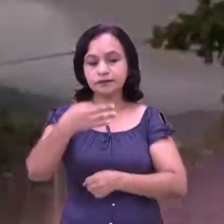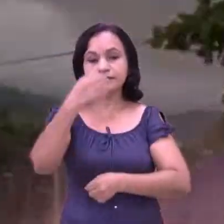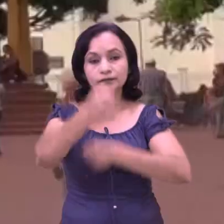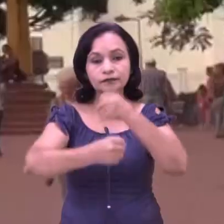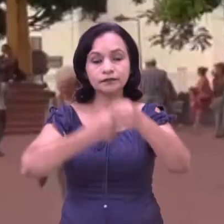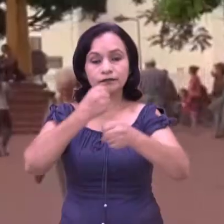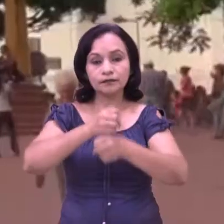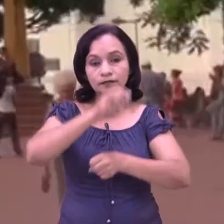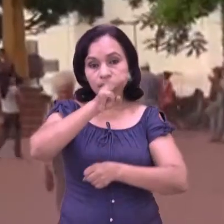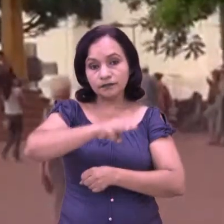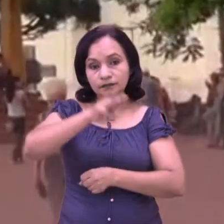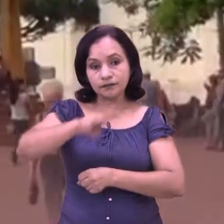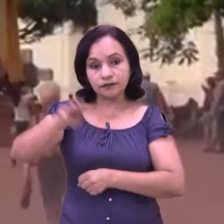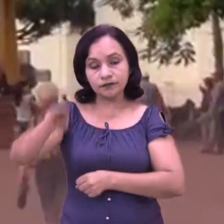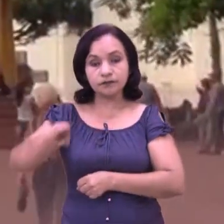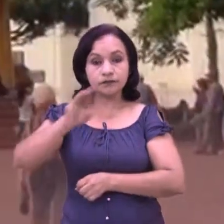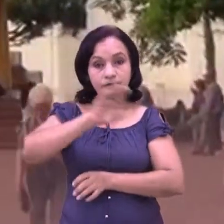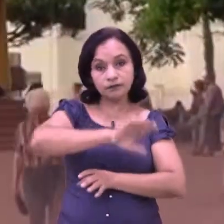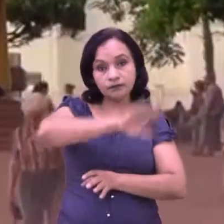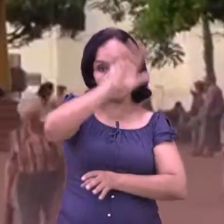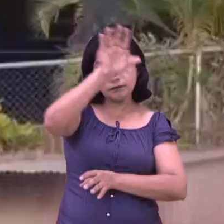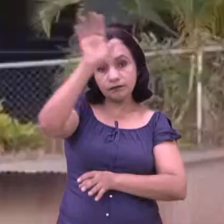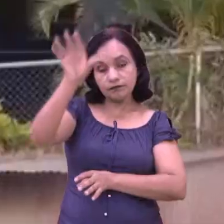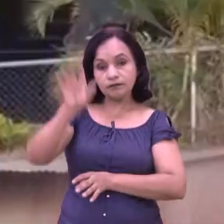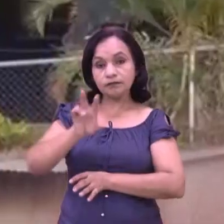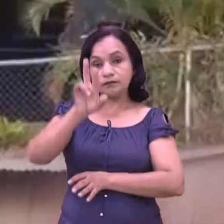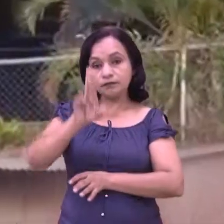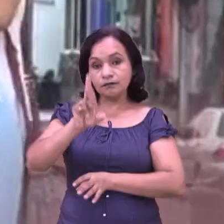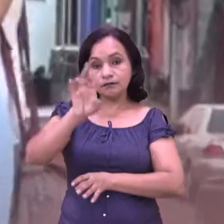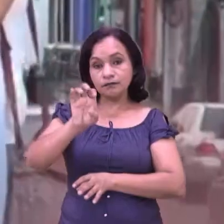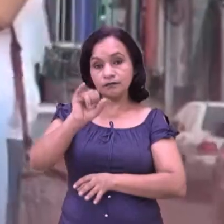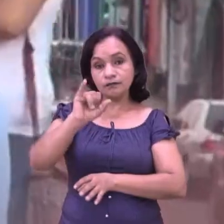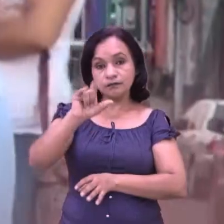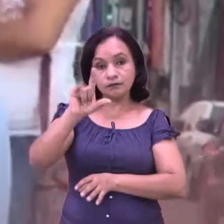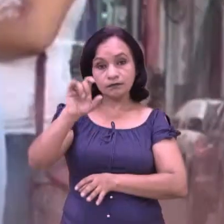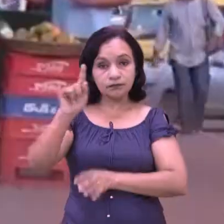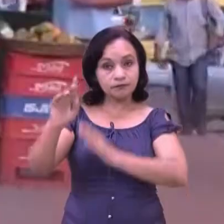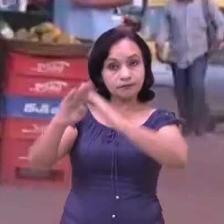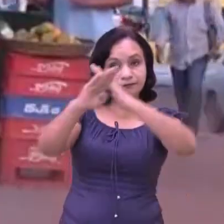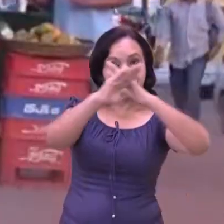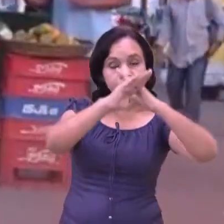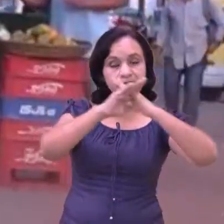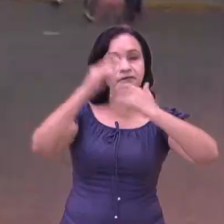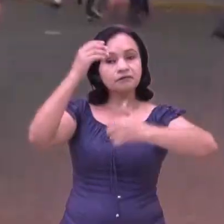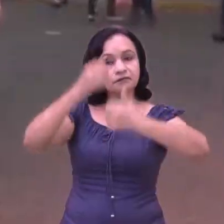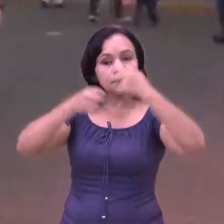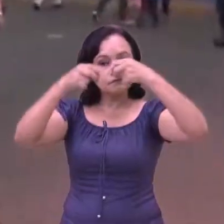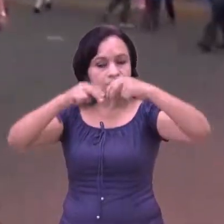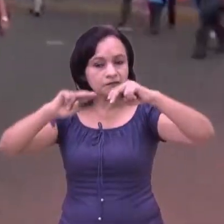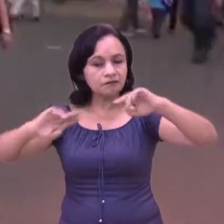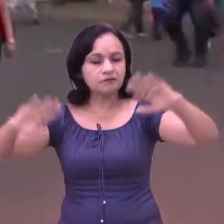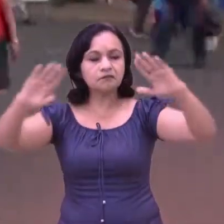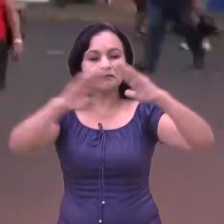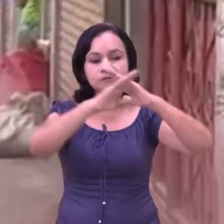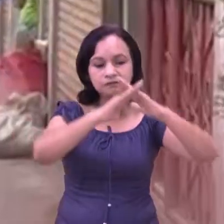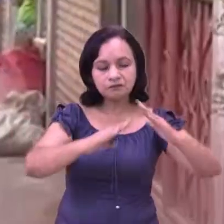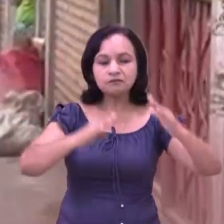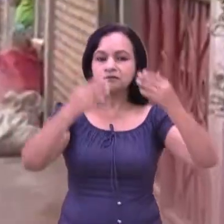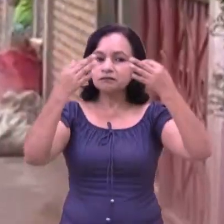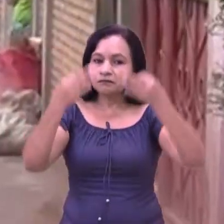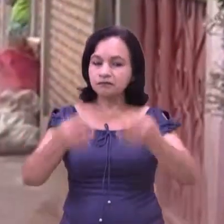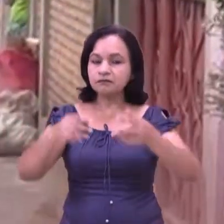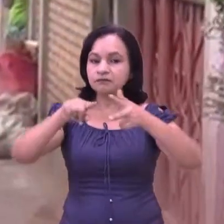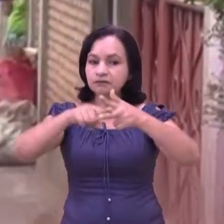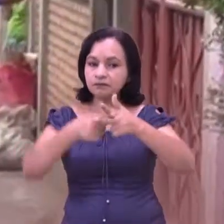resiliente ante cualquier efecto de la naturaleza que pudiera afectar su tranquilidad y seguridad, partiendo de la disponibilidad de las familias